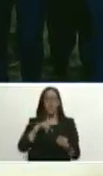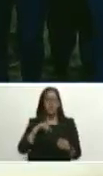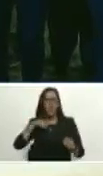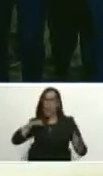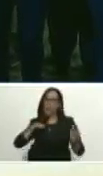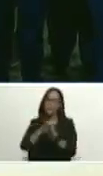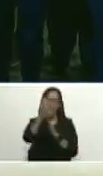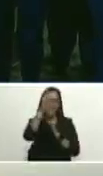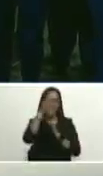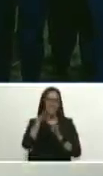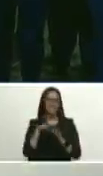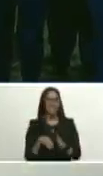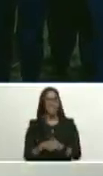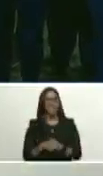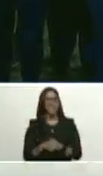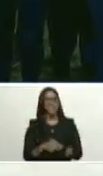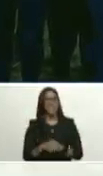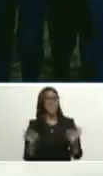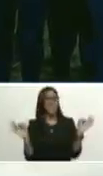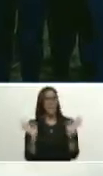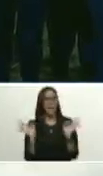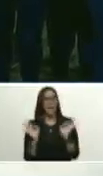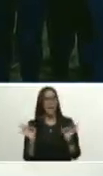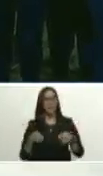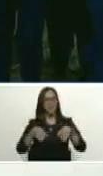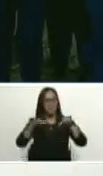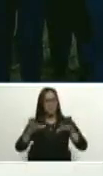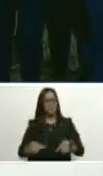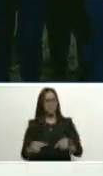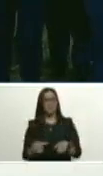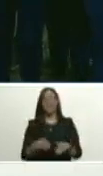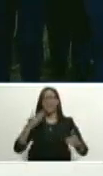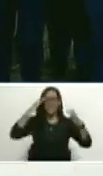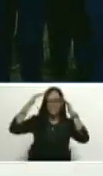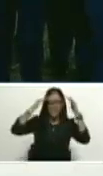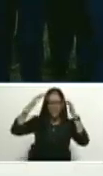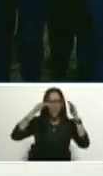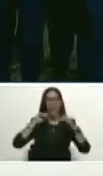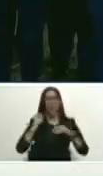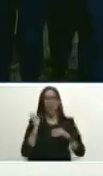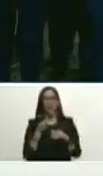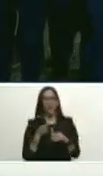para adelante y nada ni nadie nos podrá detener saludos al Guarico